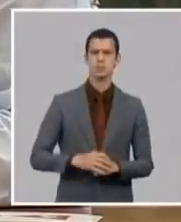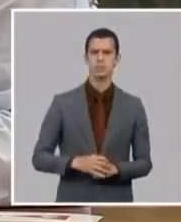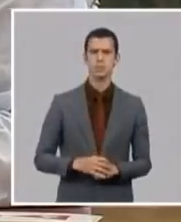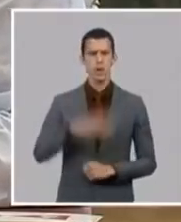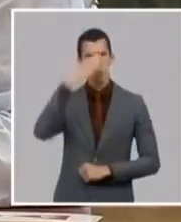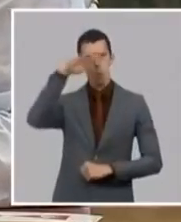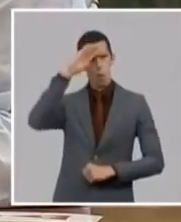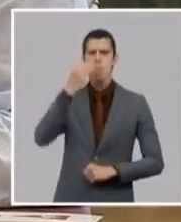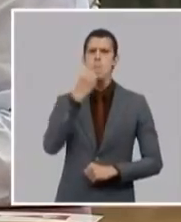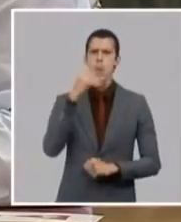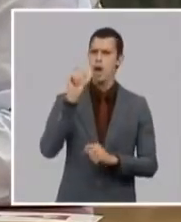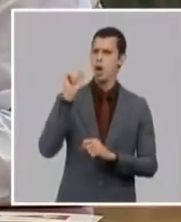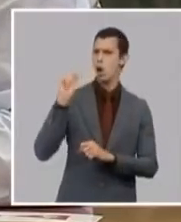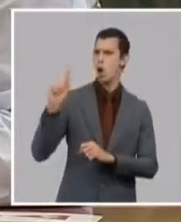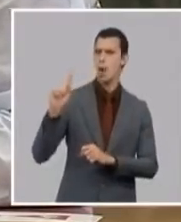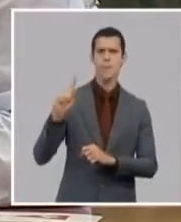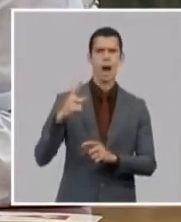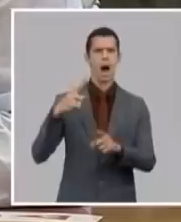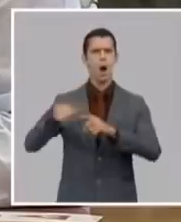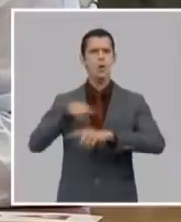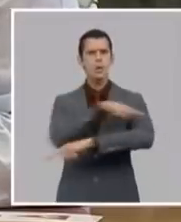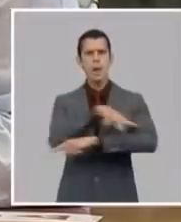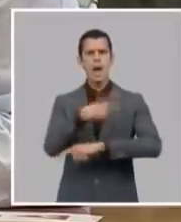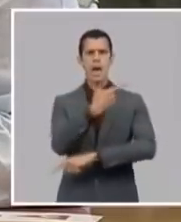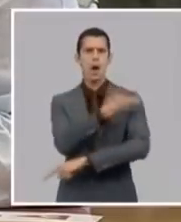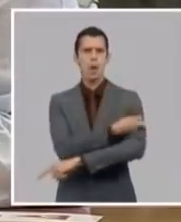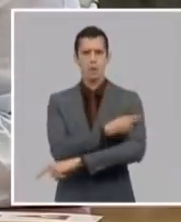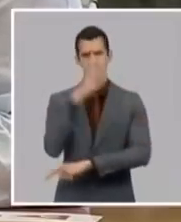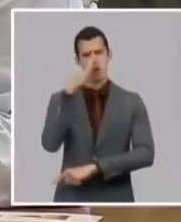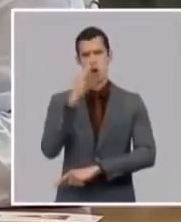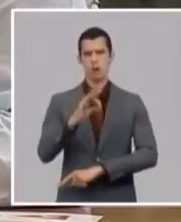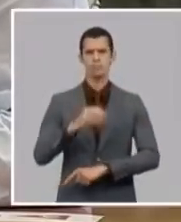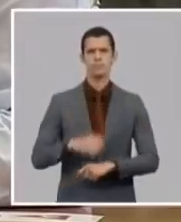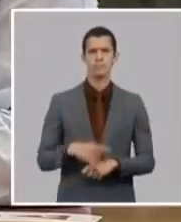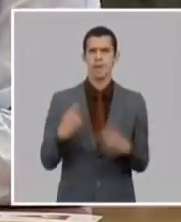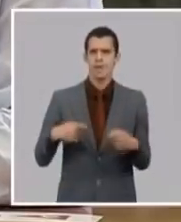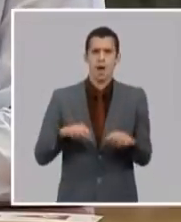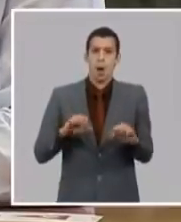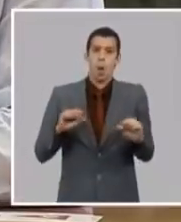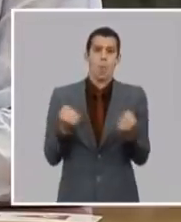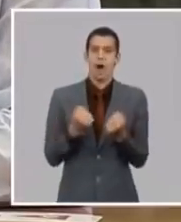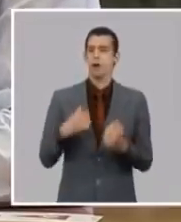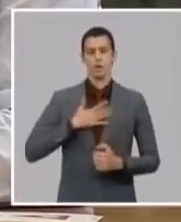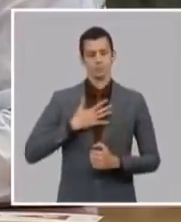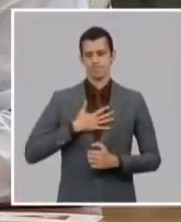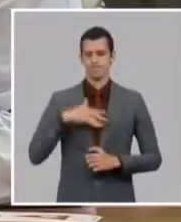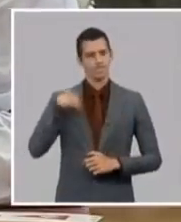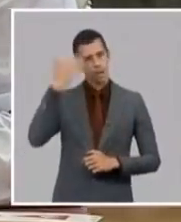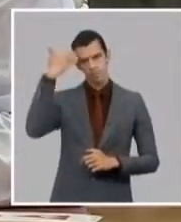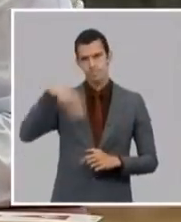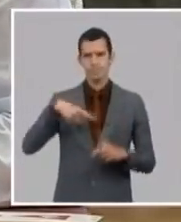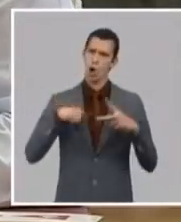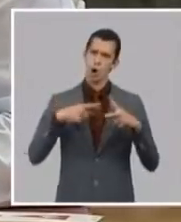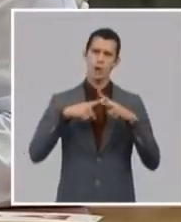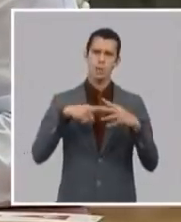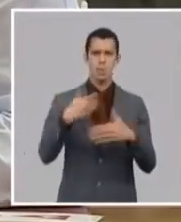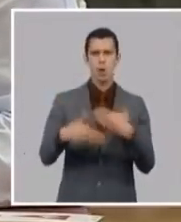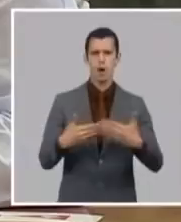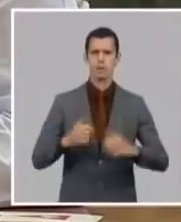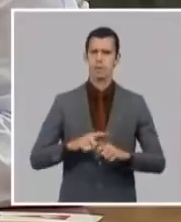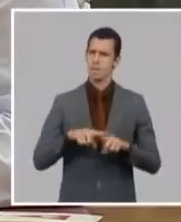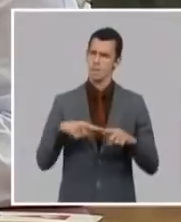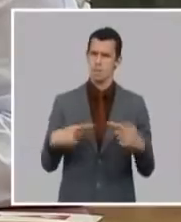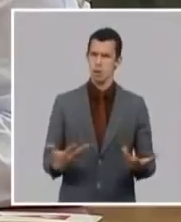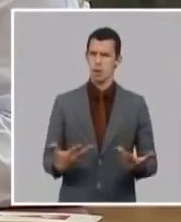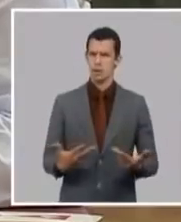bloqueo atenta contra nuestra soberanía por lo tanto nosotros tenemos que ser capaces por nosotros mismos de hacer las cosas por eso fuimos a las vacunas y lo podemos hacer porque tenemos una